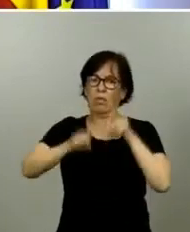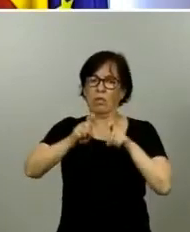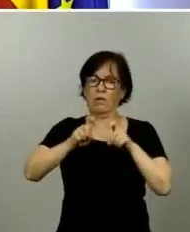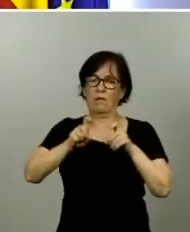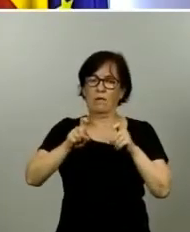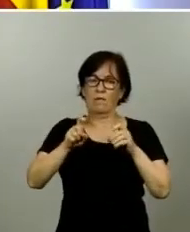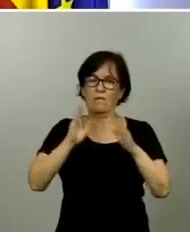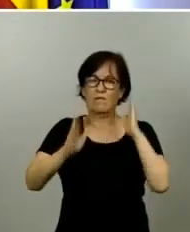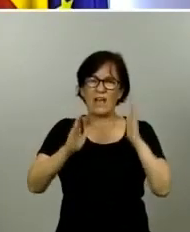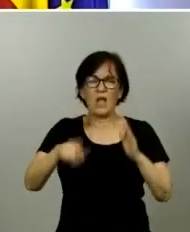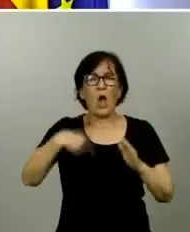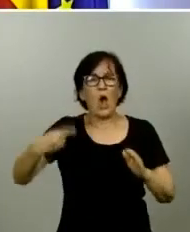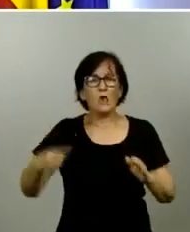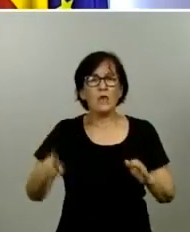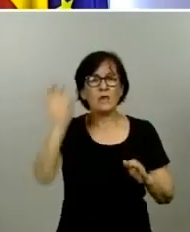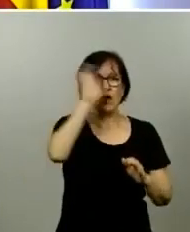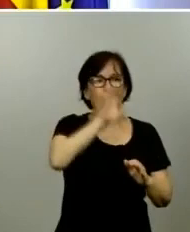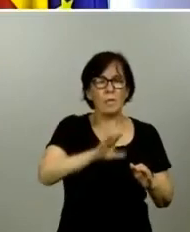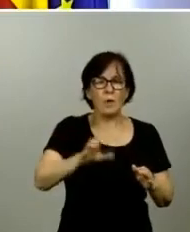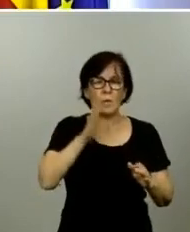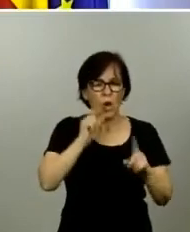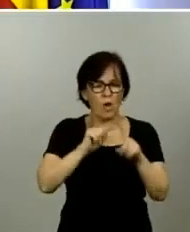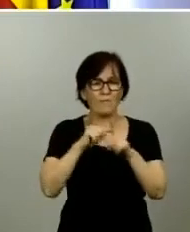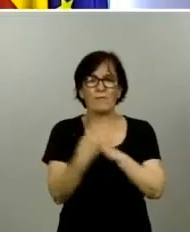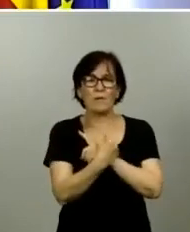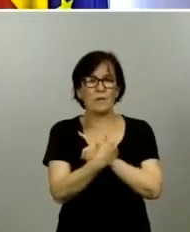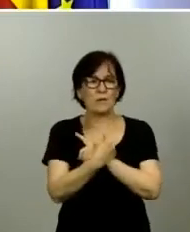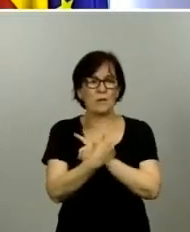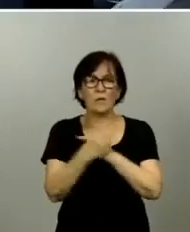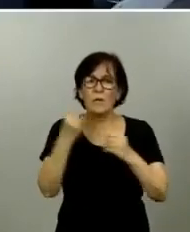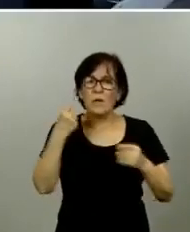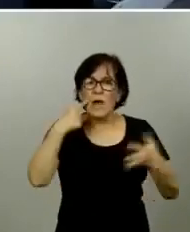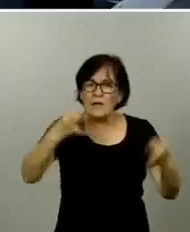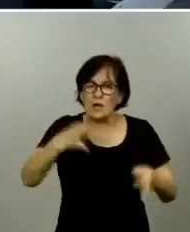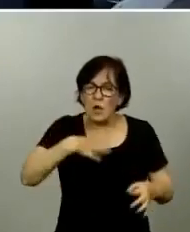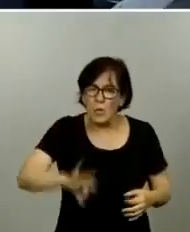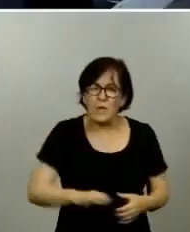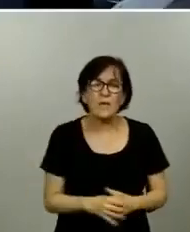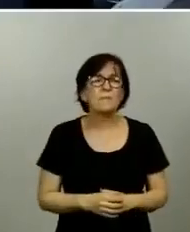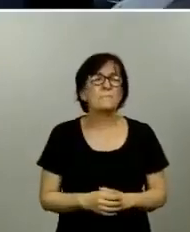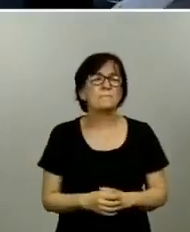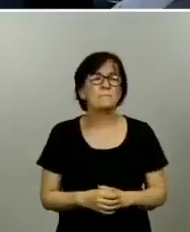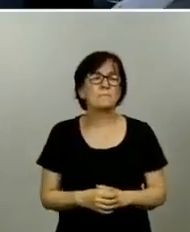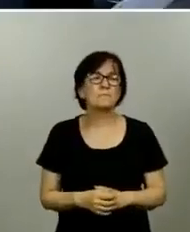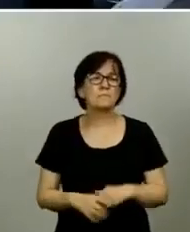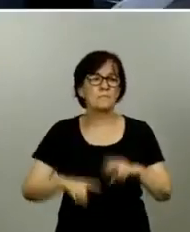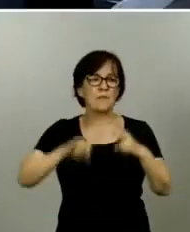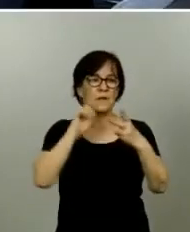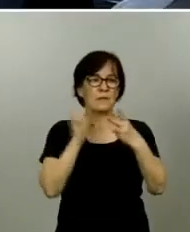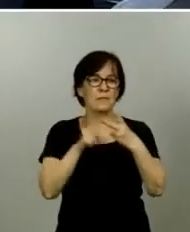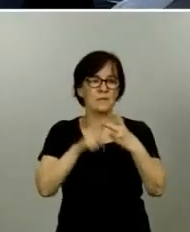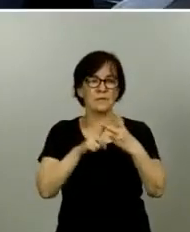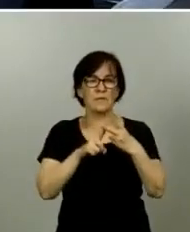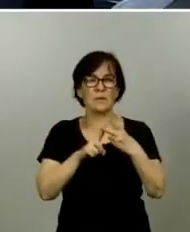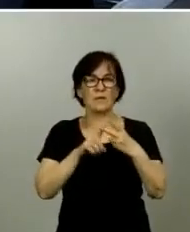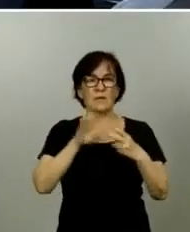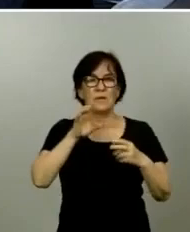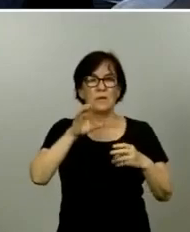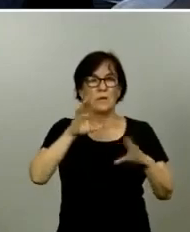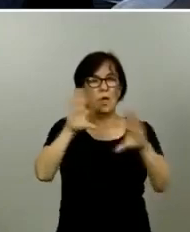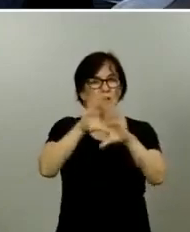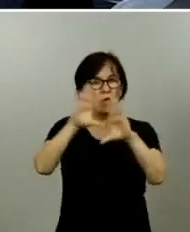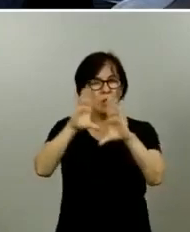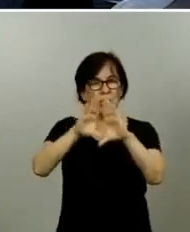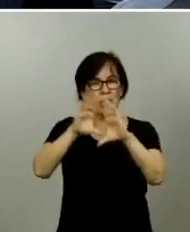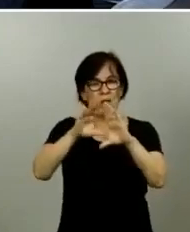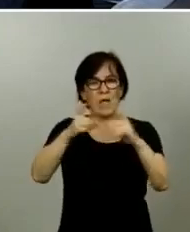autónomas que, por sus indicadores, corren ese mismo riesgo. En segundo término, la comunidad autónoma de Madrid pide que los alumnos de